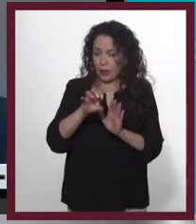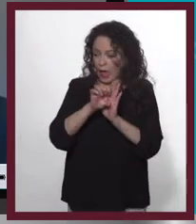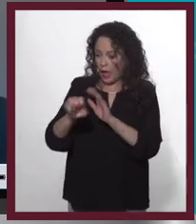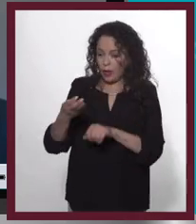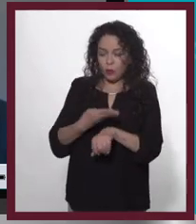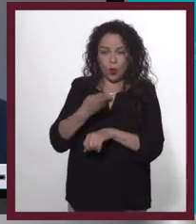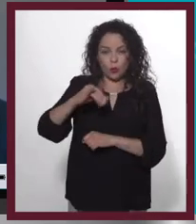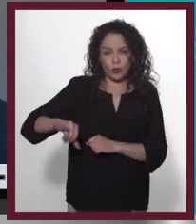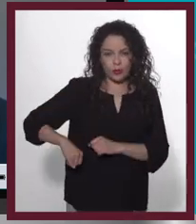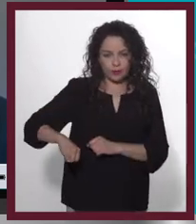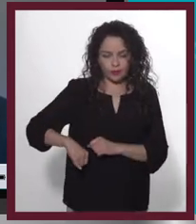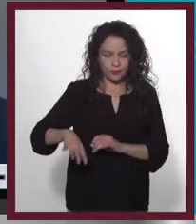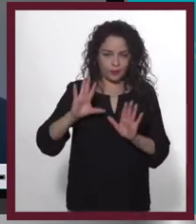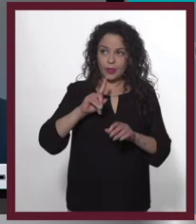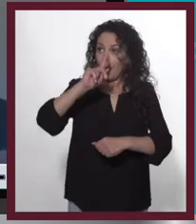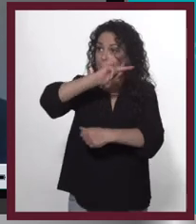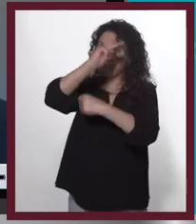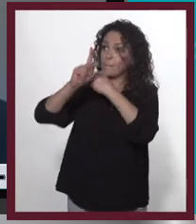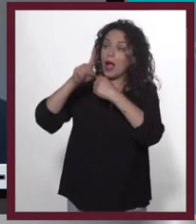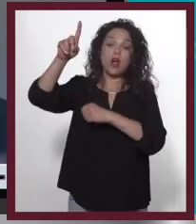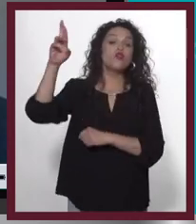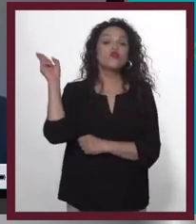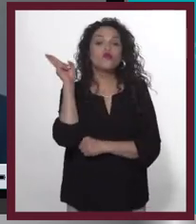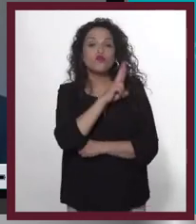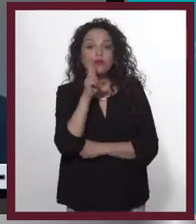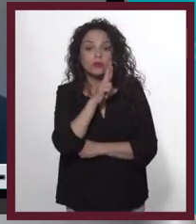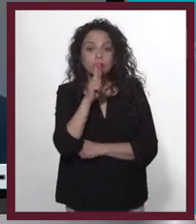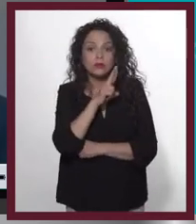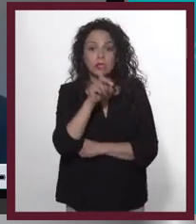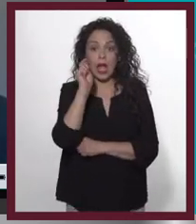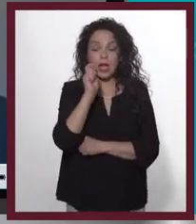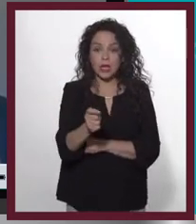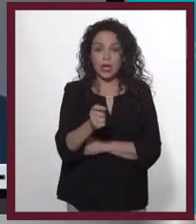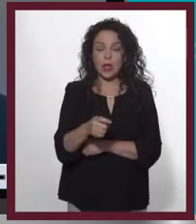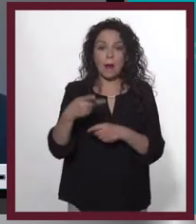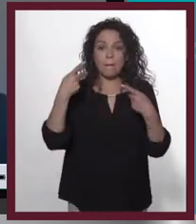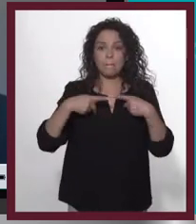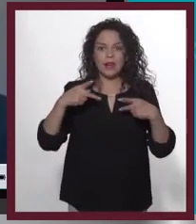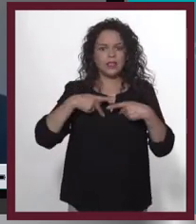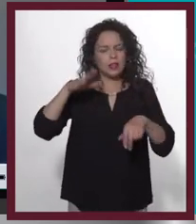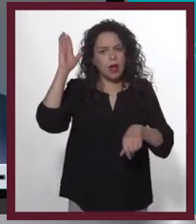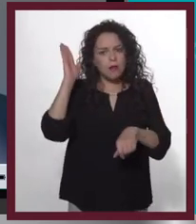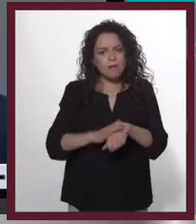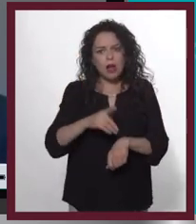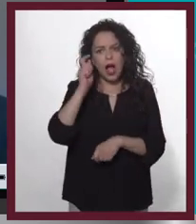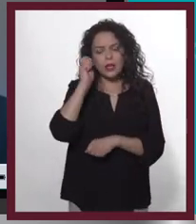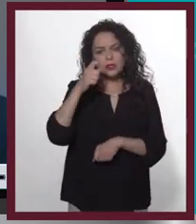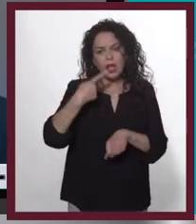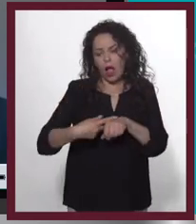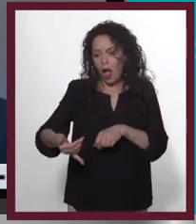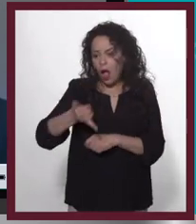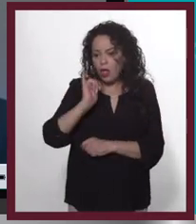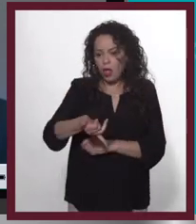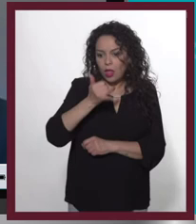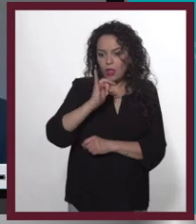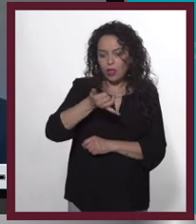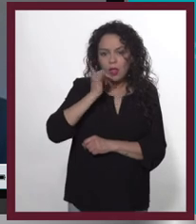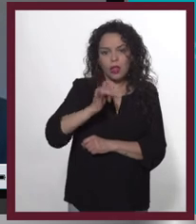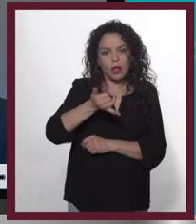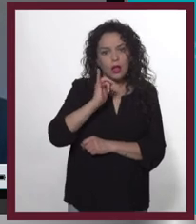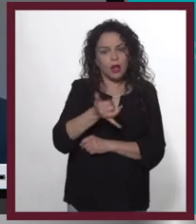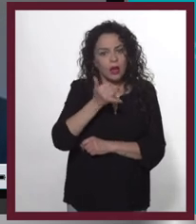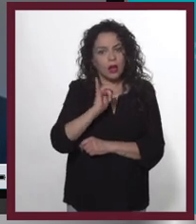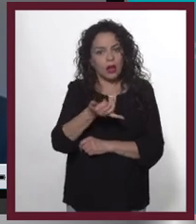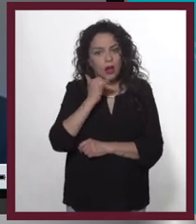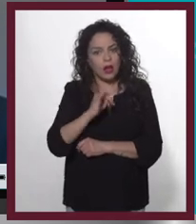bien interesantes. En Rusia, Rusia tenía los niveles de alcoholismo más altos del mundo.